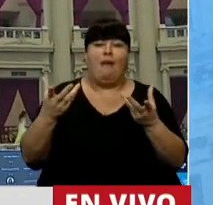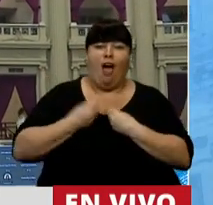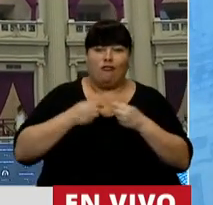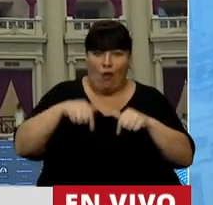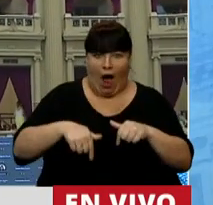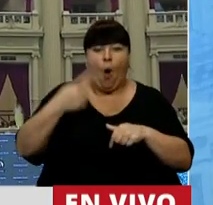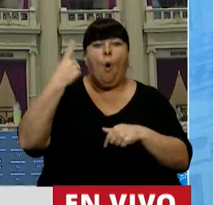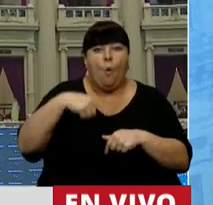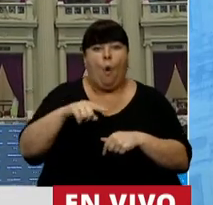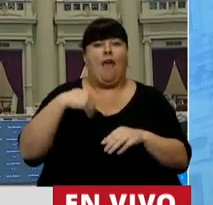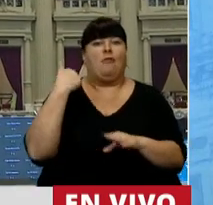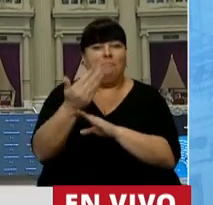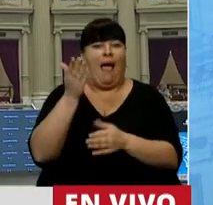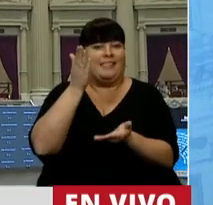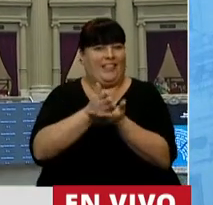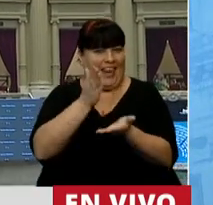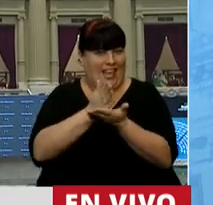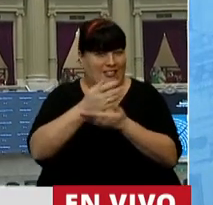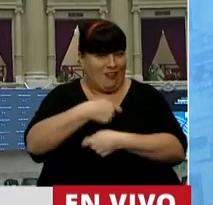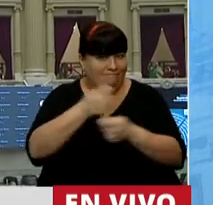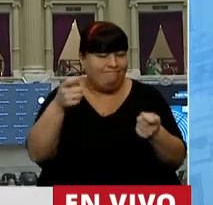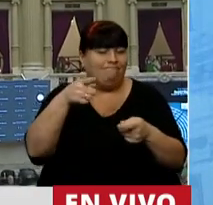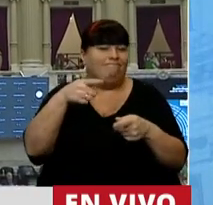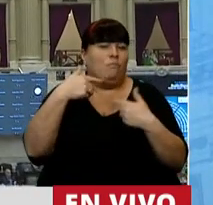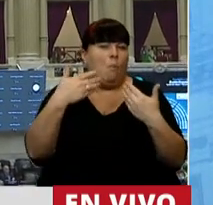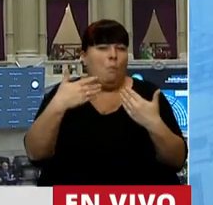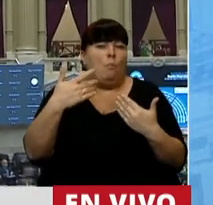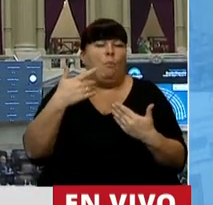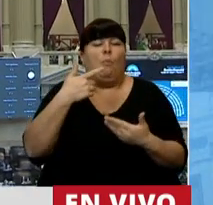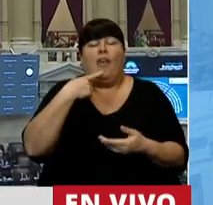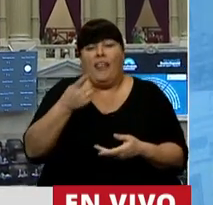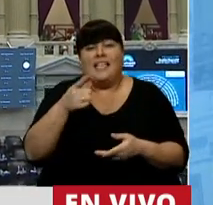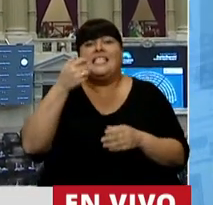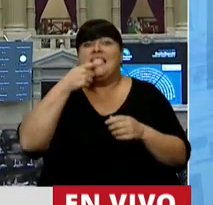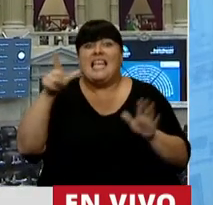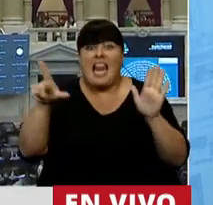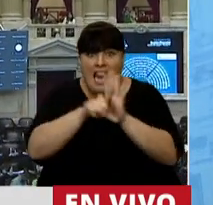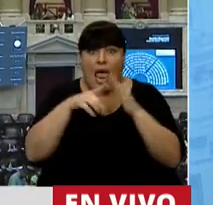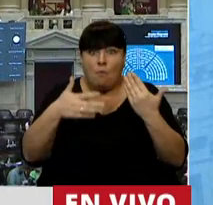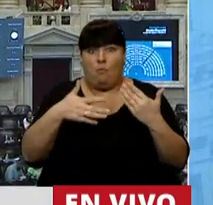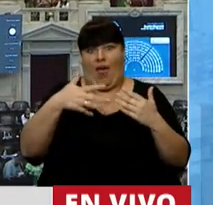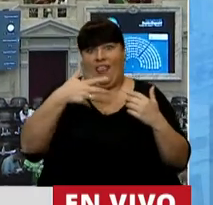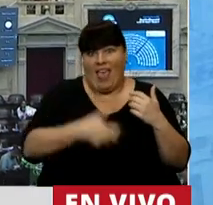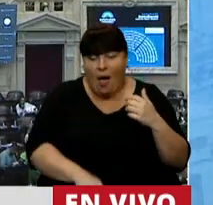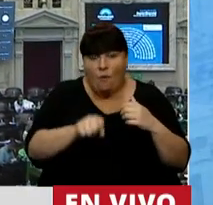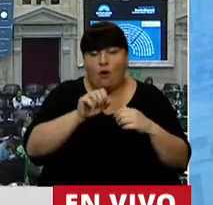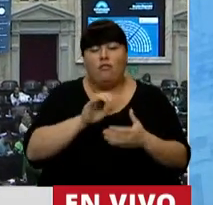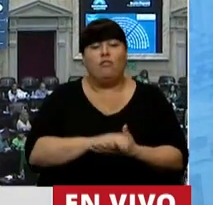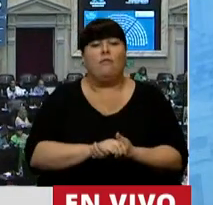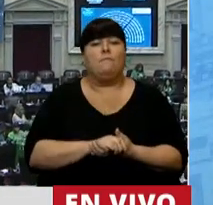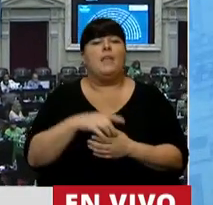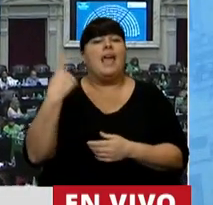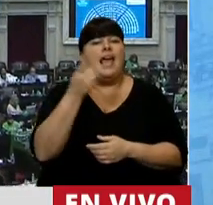ahora cuando ampliemos derechos, cuando podamos también decir que sea ley la interrupción voluntaria del embarazo